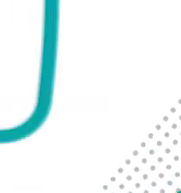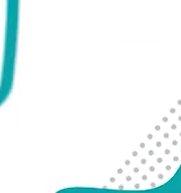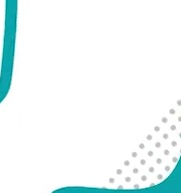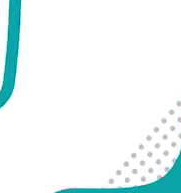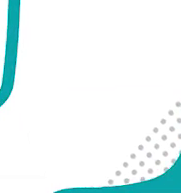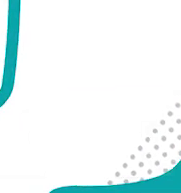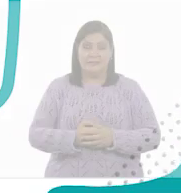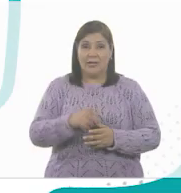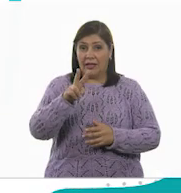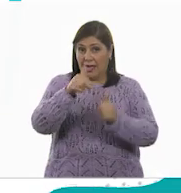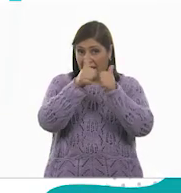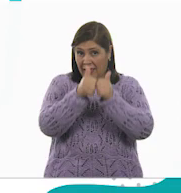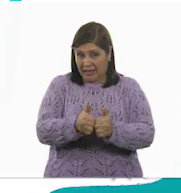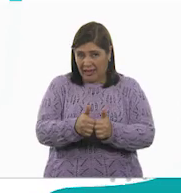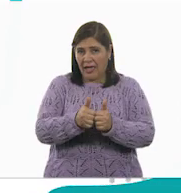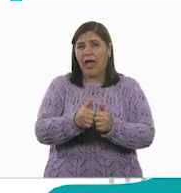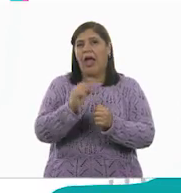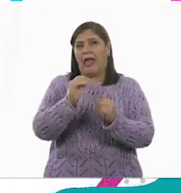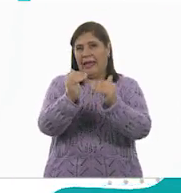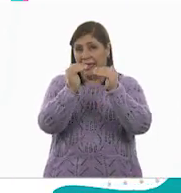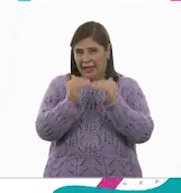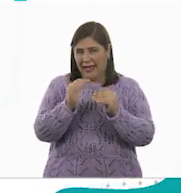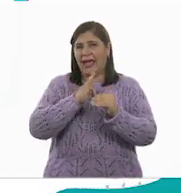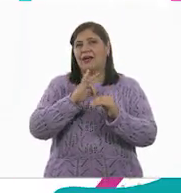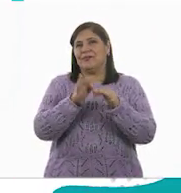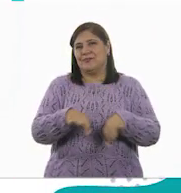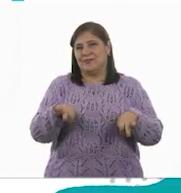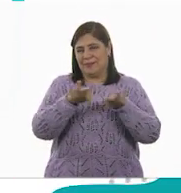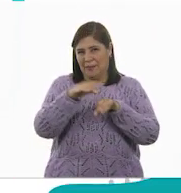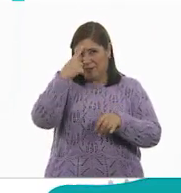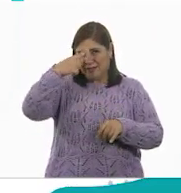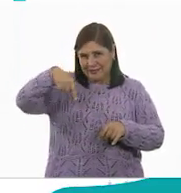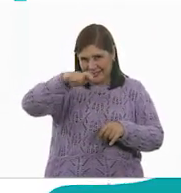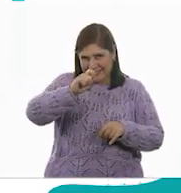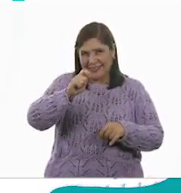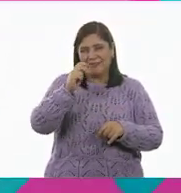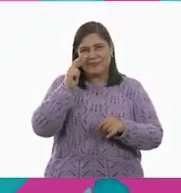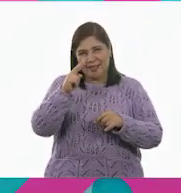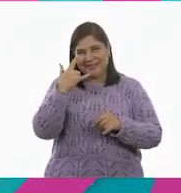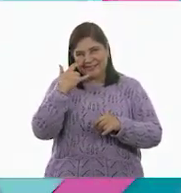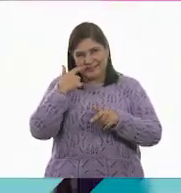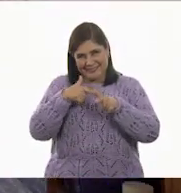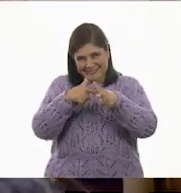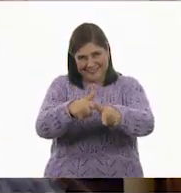No se me van de su lugar porque tenemos algo muy importante para ustedes. ¡Acompáñenos!